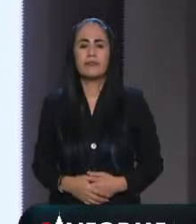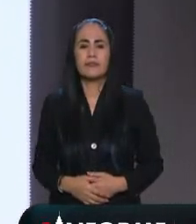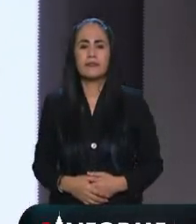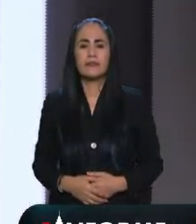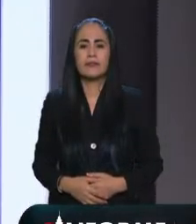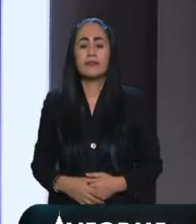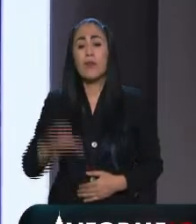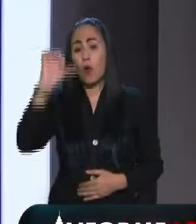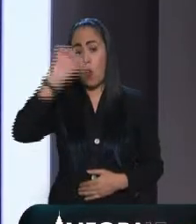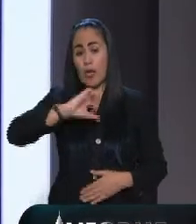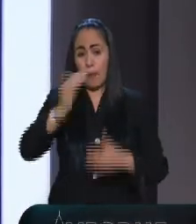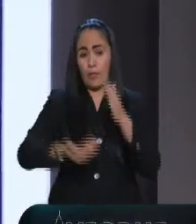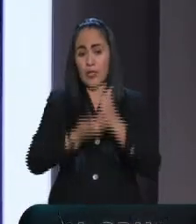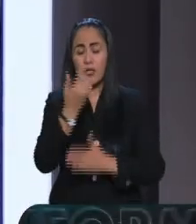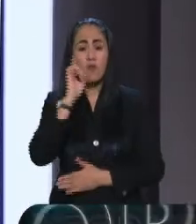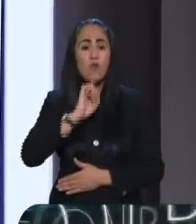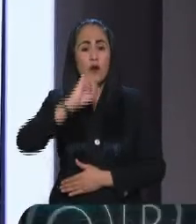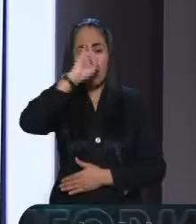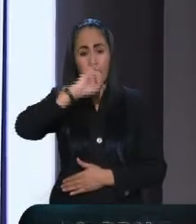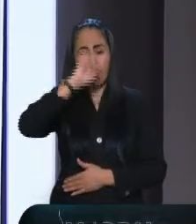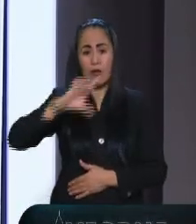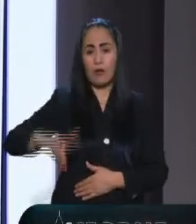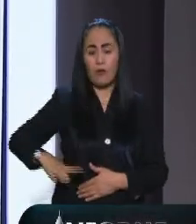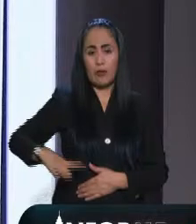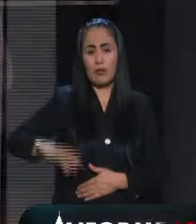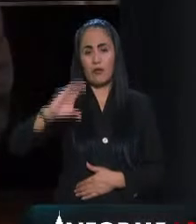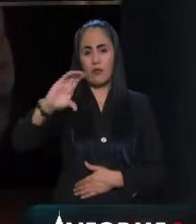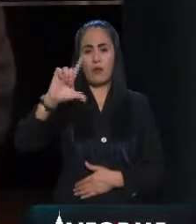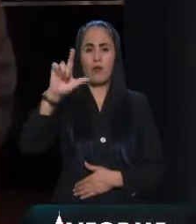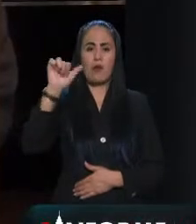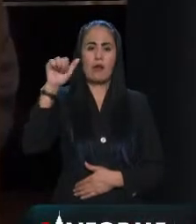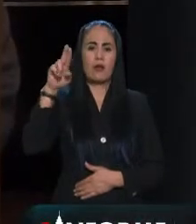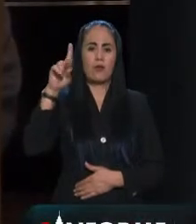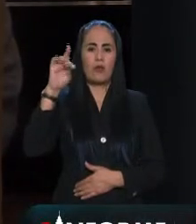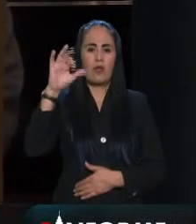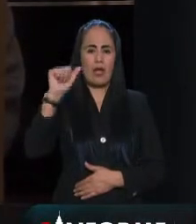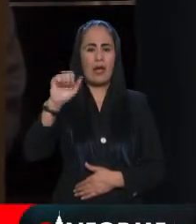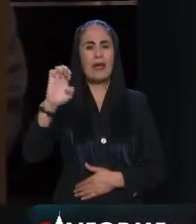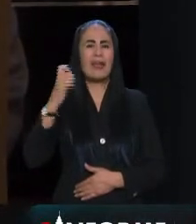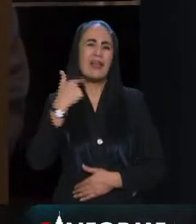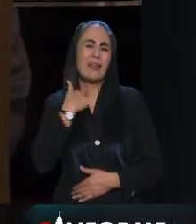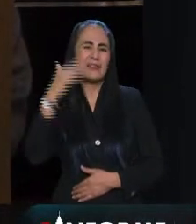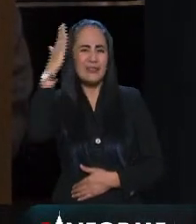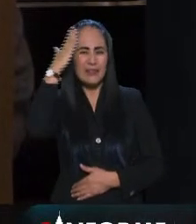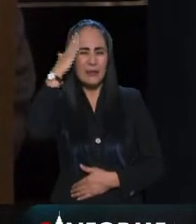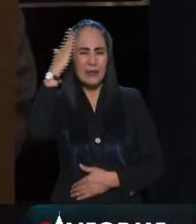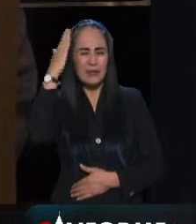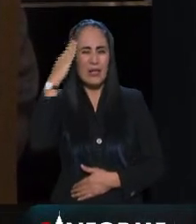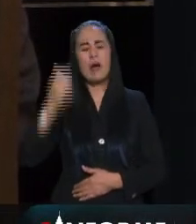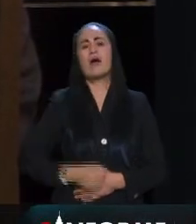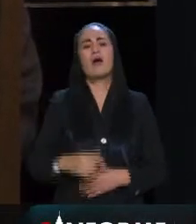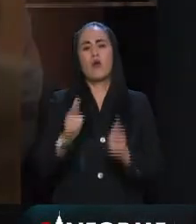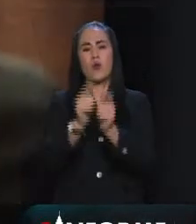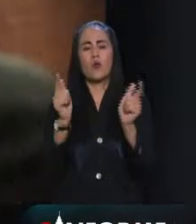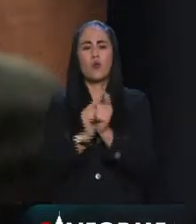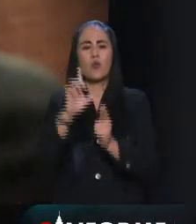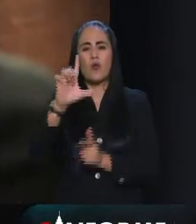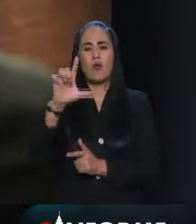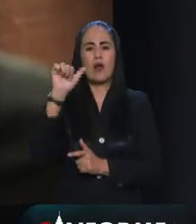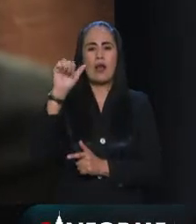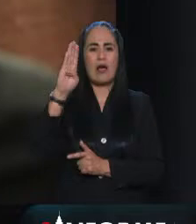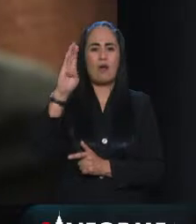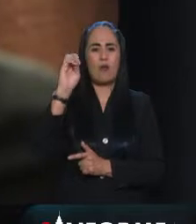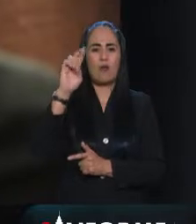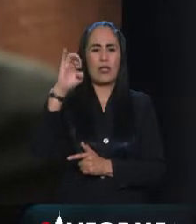y esta mañana la jefa de gobierno Claudia Sheinbaum tuvo una reunión con el ex líder del partido laborista y miembro del parlamento del Reino